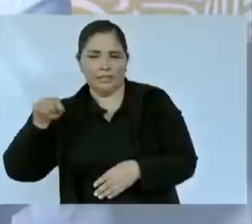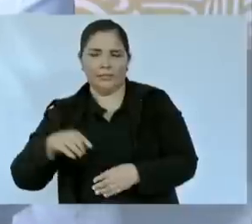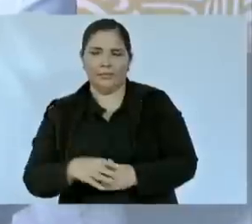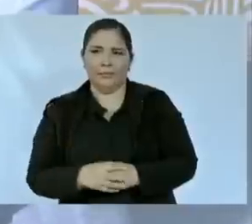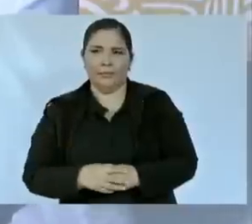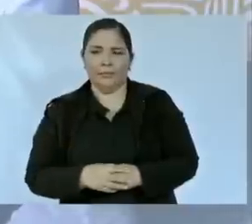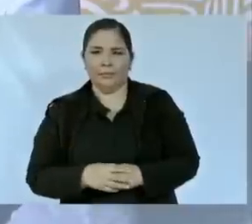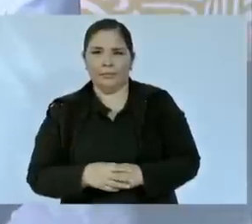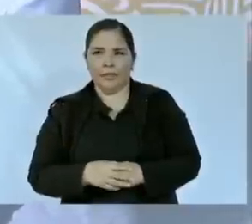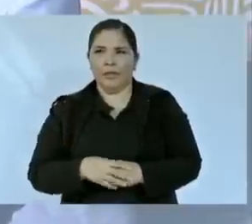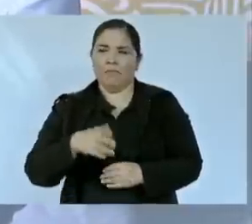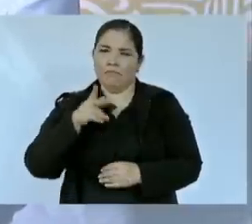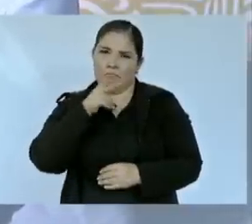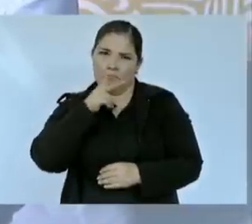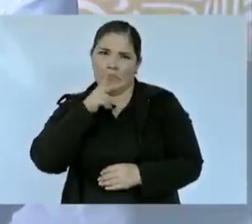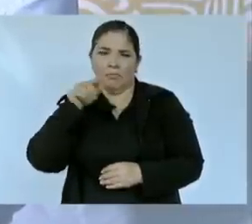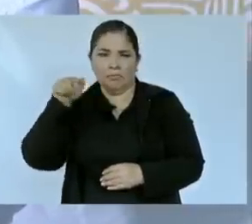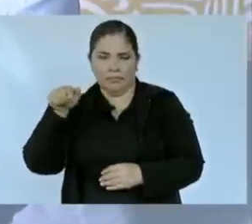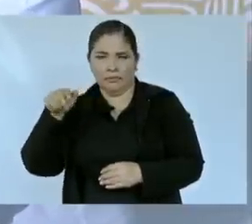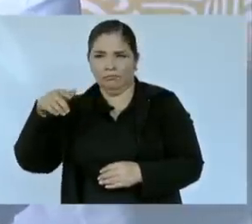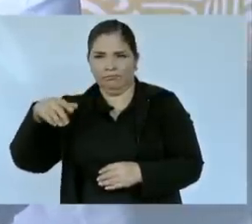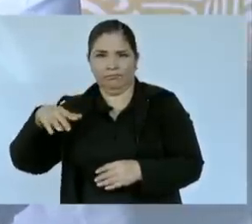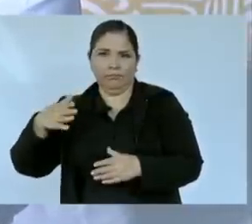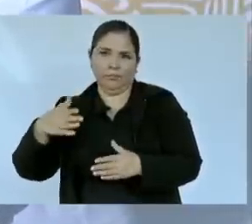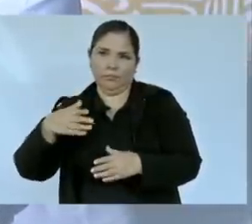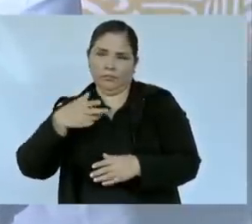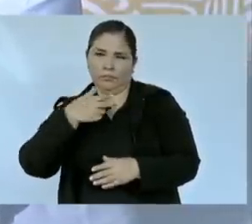papá de todos ellos